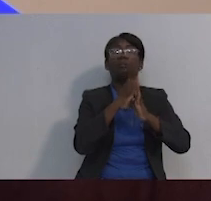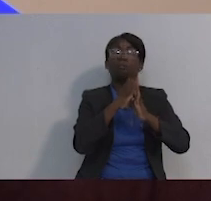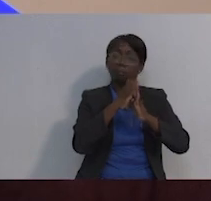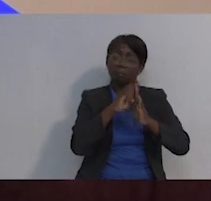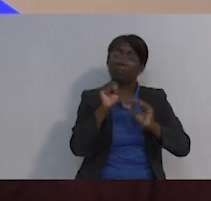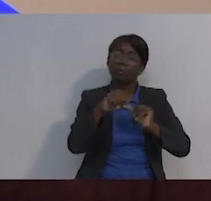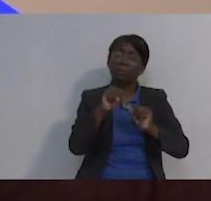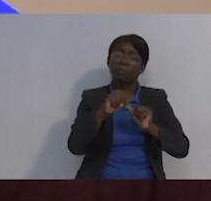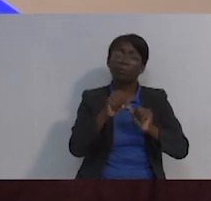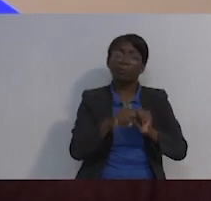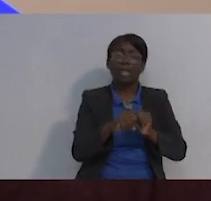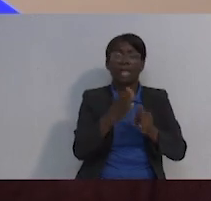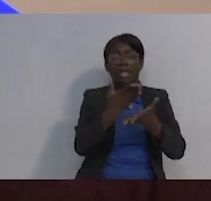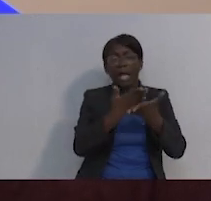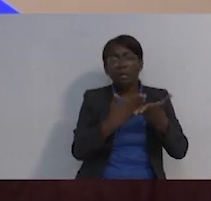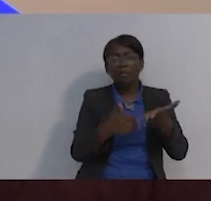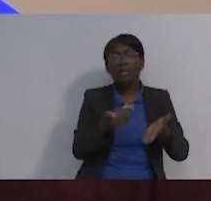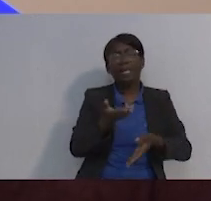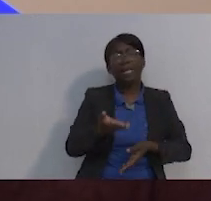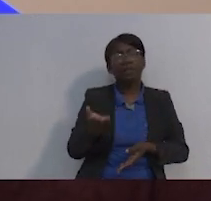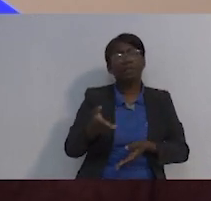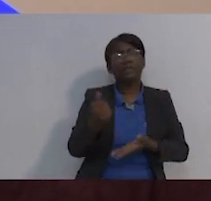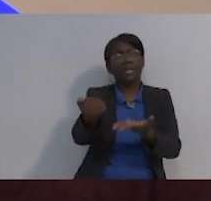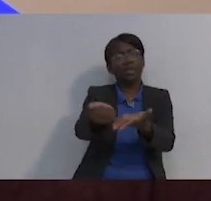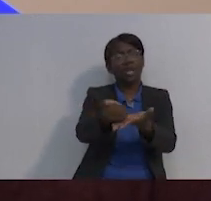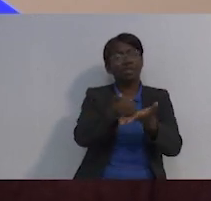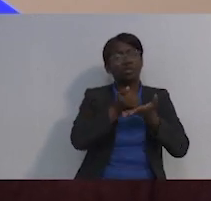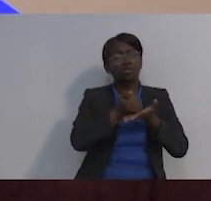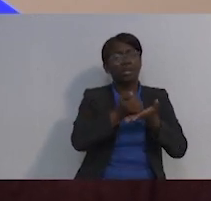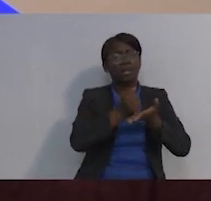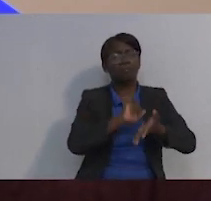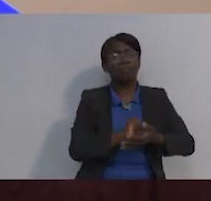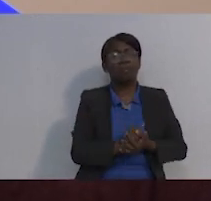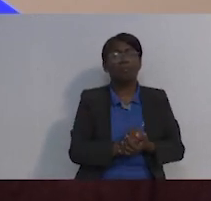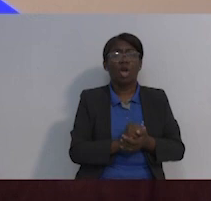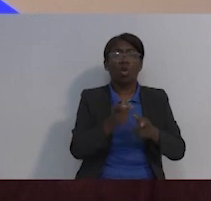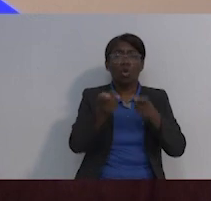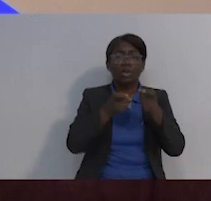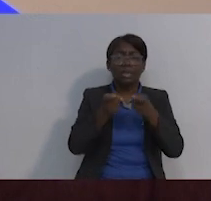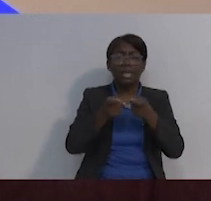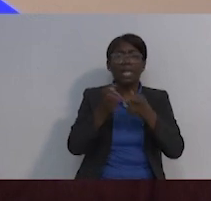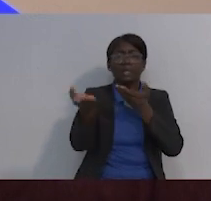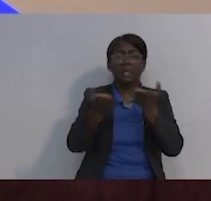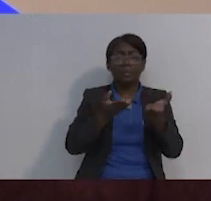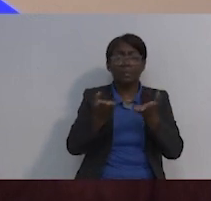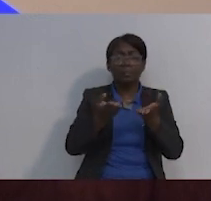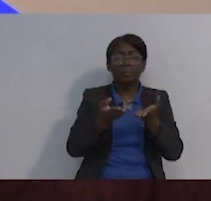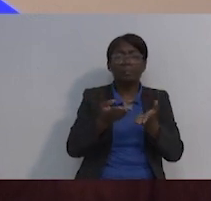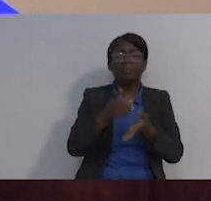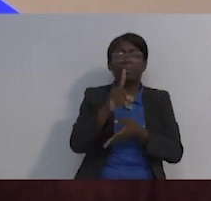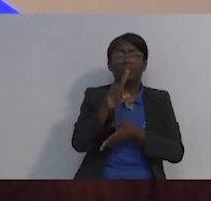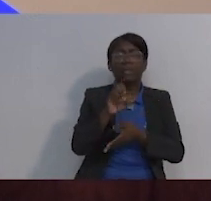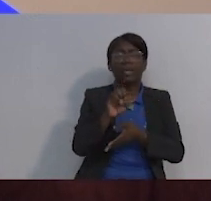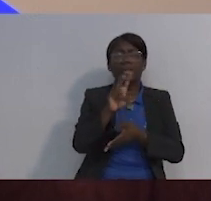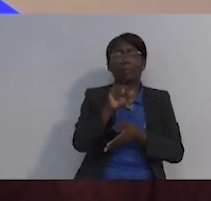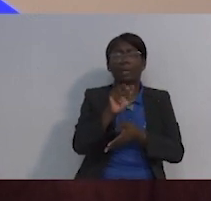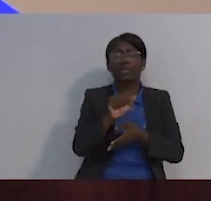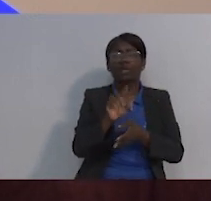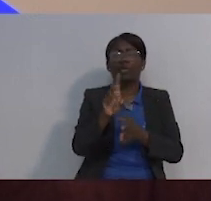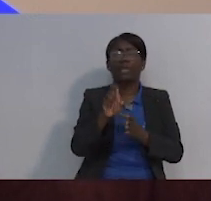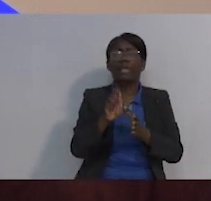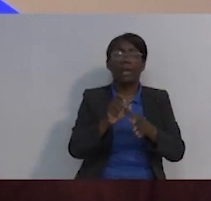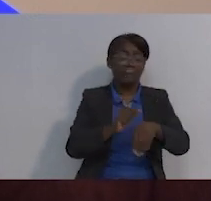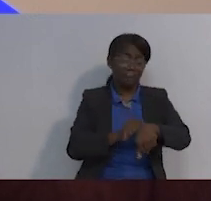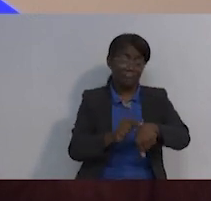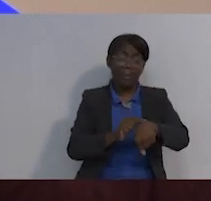sus oficinas están insertas dentro del plantel del Instituto Oncológico y algunas de las cosas donde